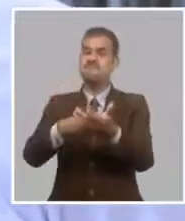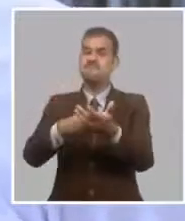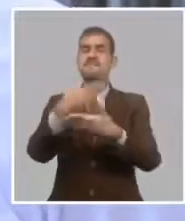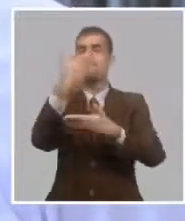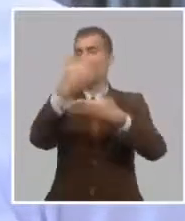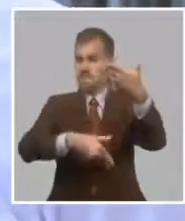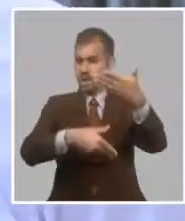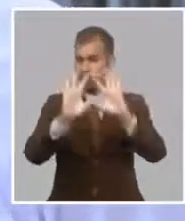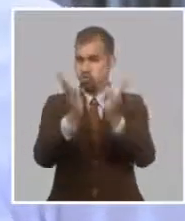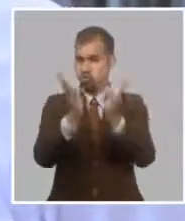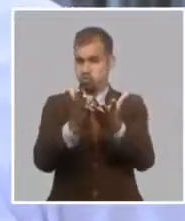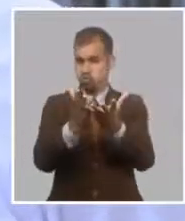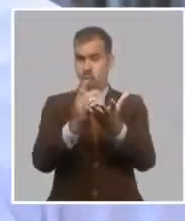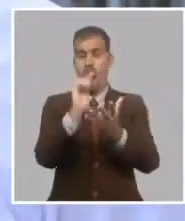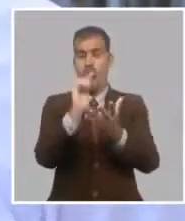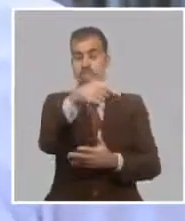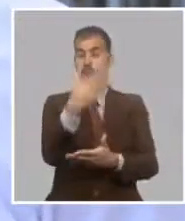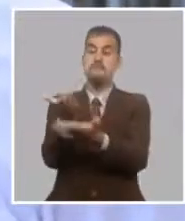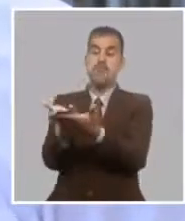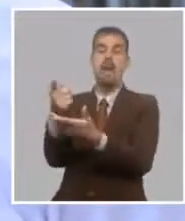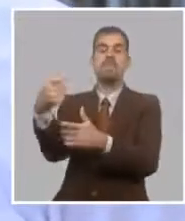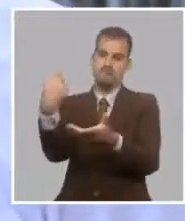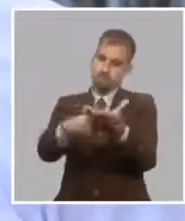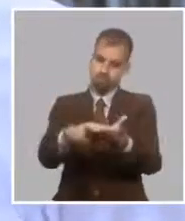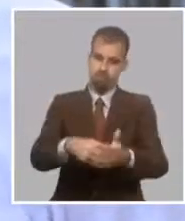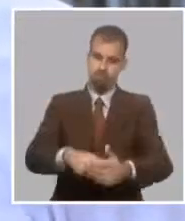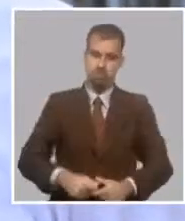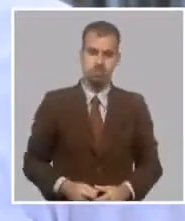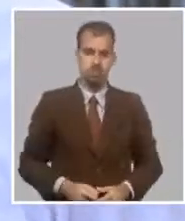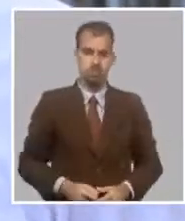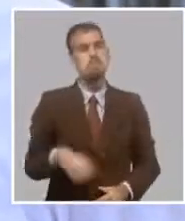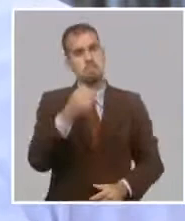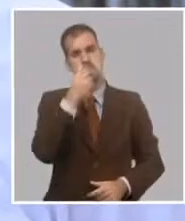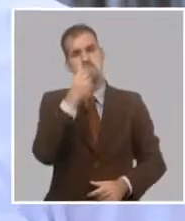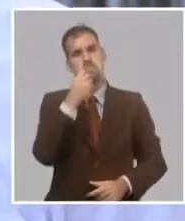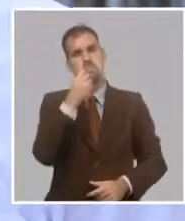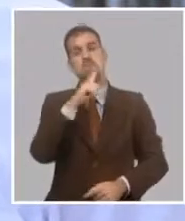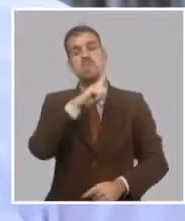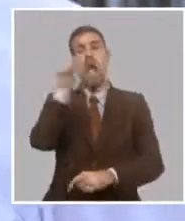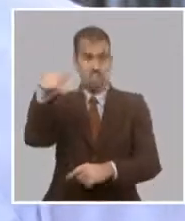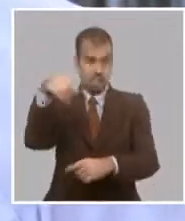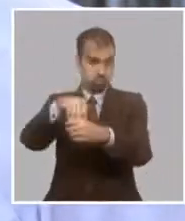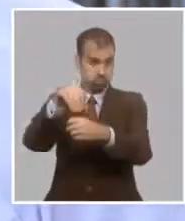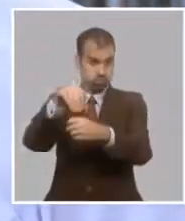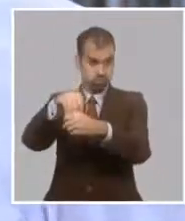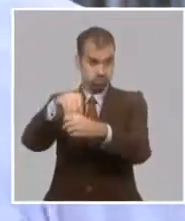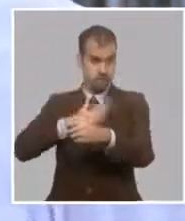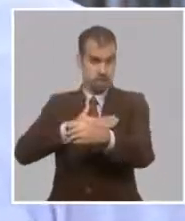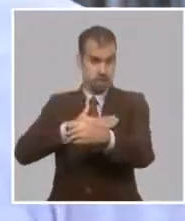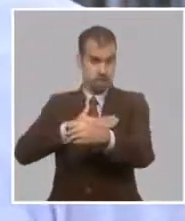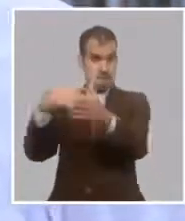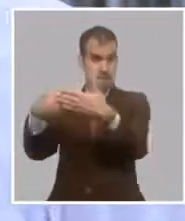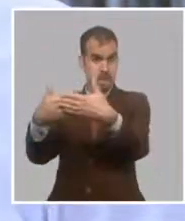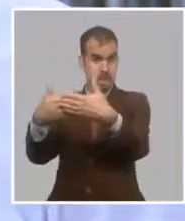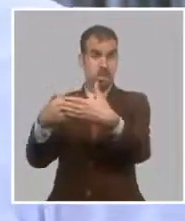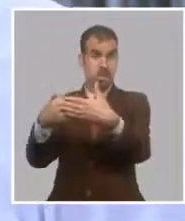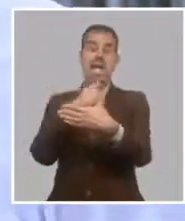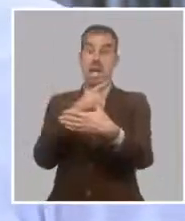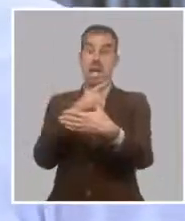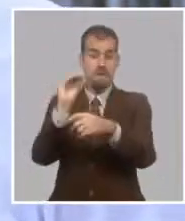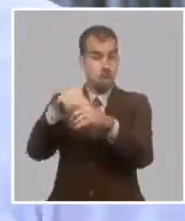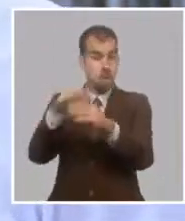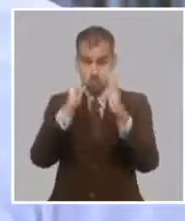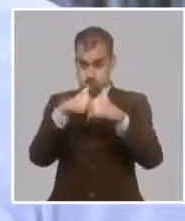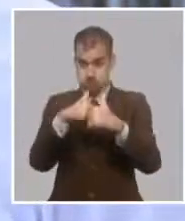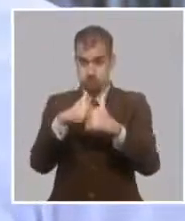presenten la base productiva. Para ello, pueden usar los recursos propios de su cuenta y si no tienen recursos propios en su